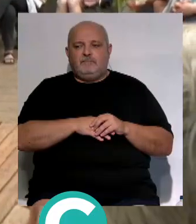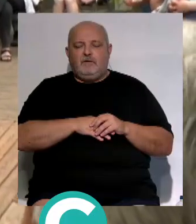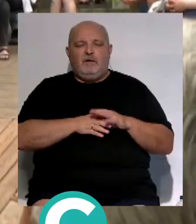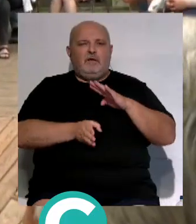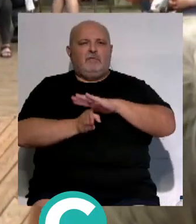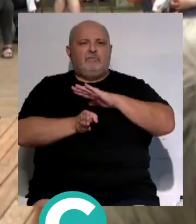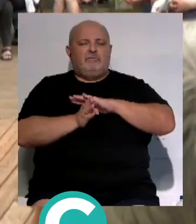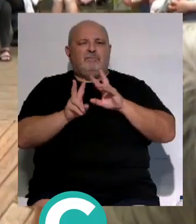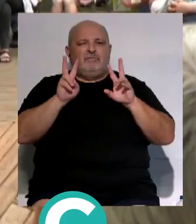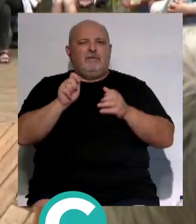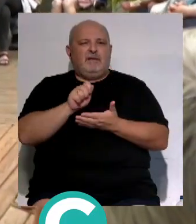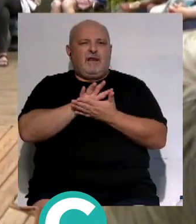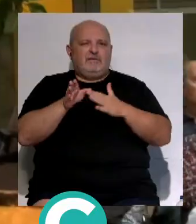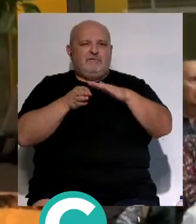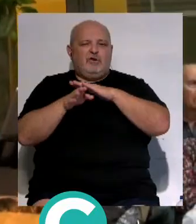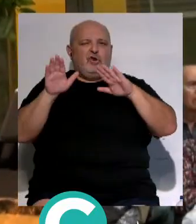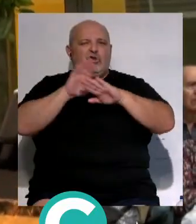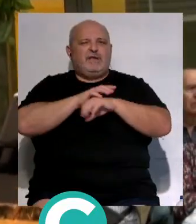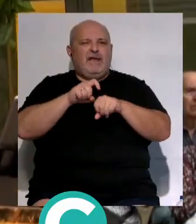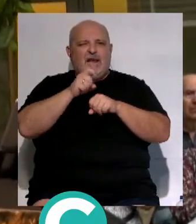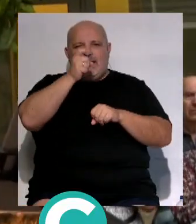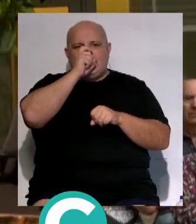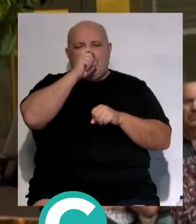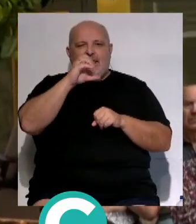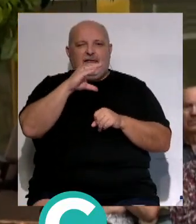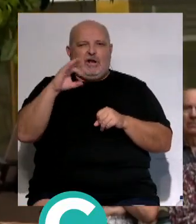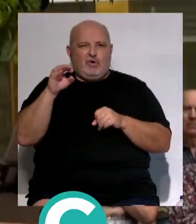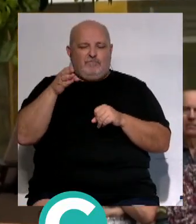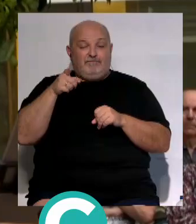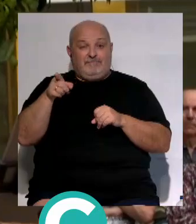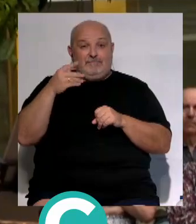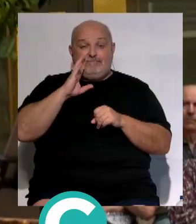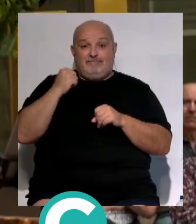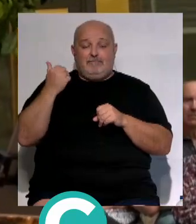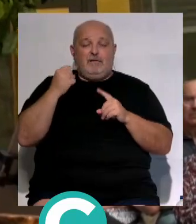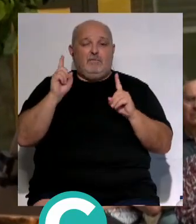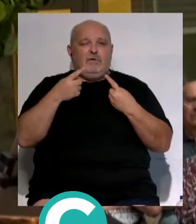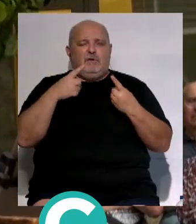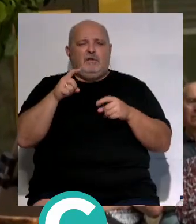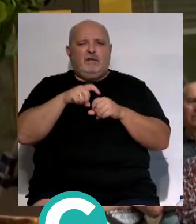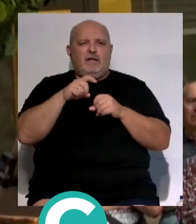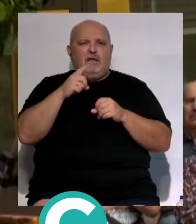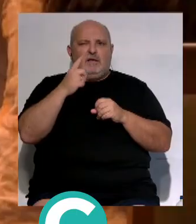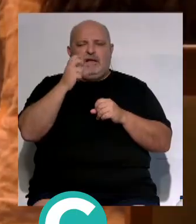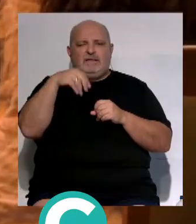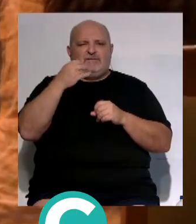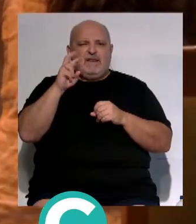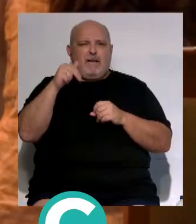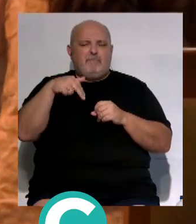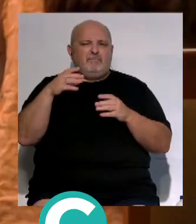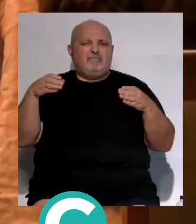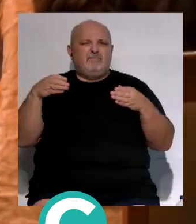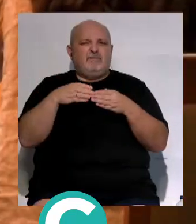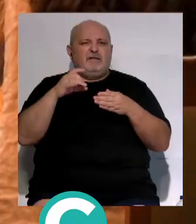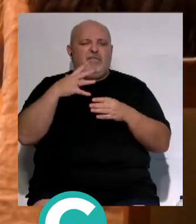Continúa el ciclo gratuito de las Noches Clásicas en el Eco. En esta ocasión le tocaba el turno a Entrevescant, una banda